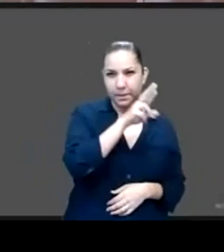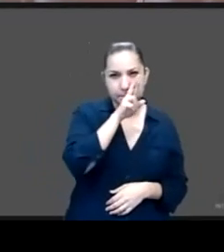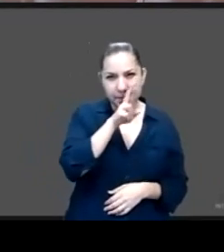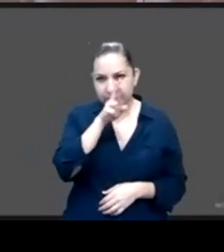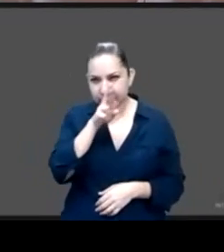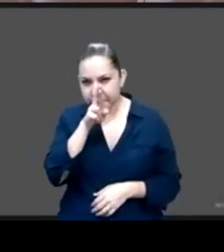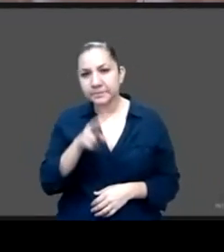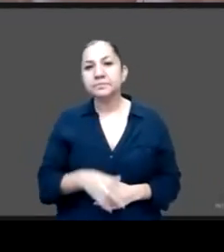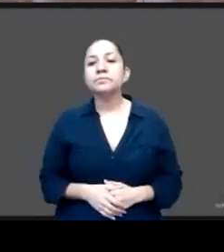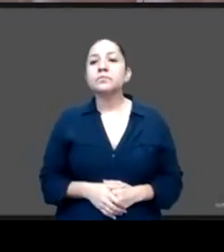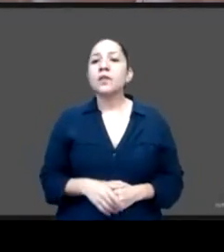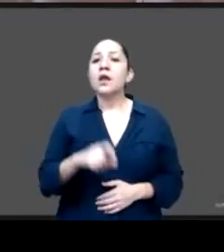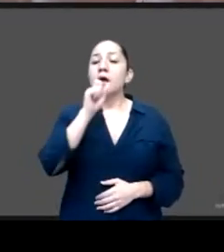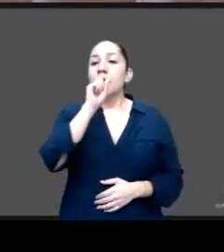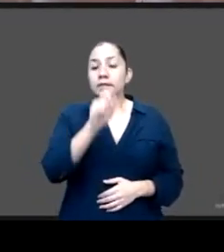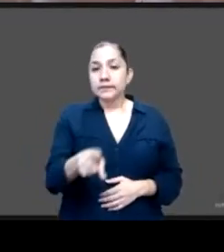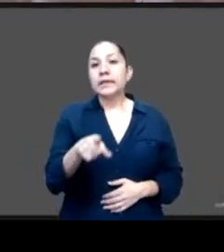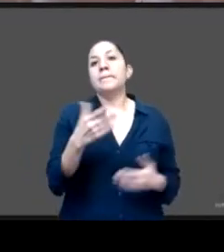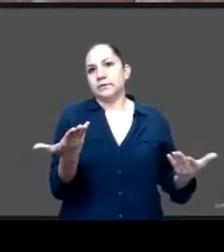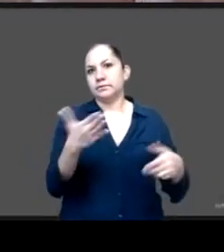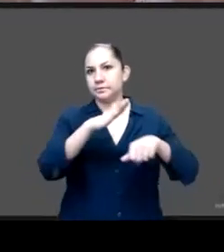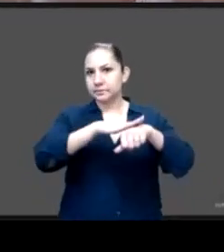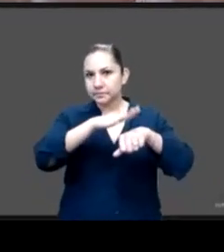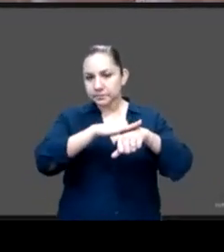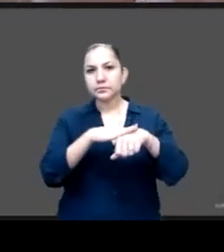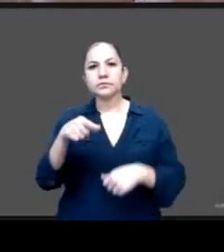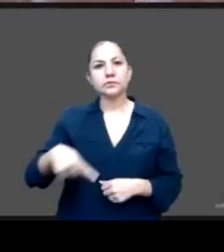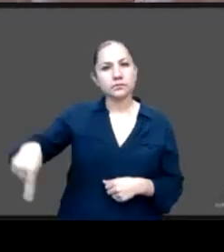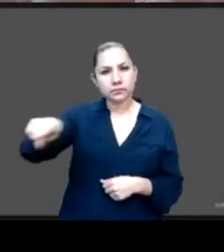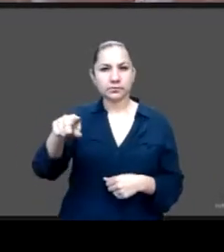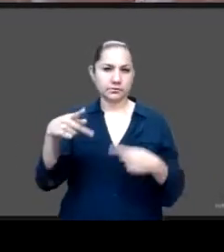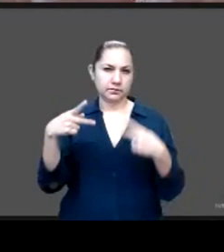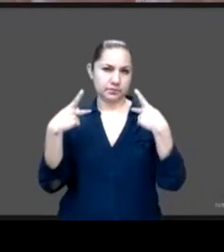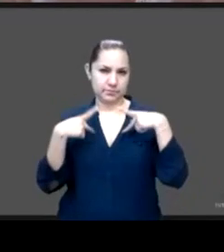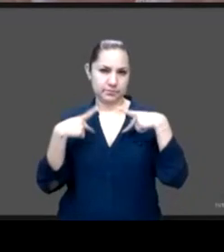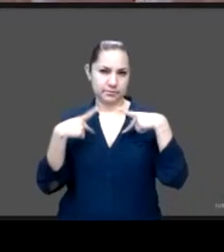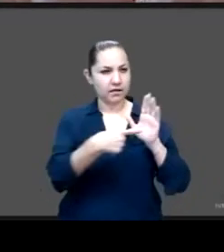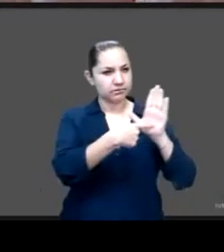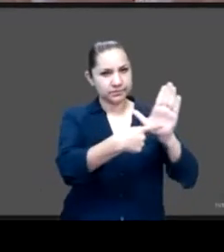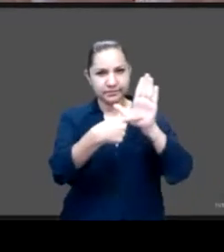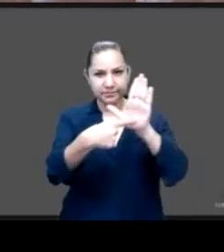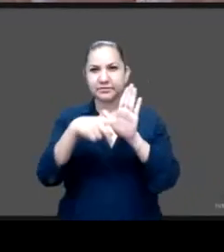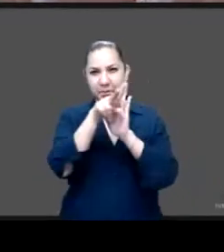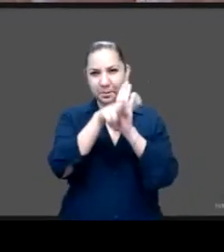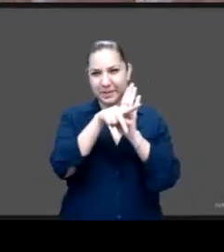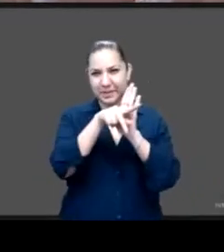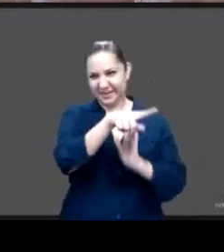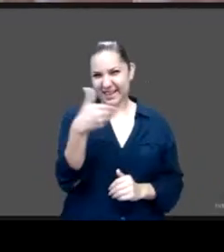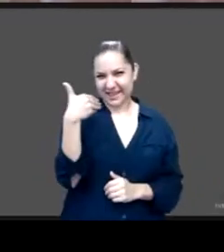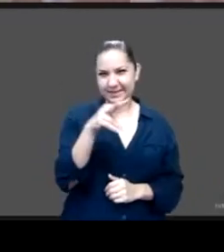interés en las presentaciones que se han realizado en el video, Valeria, que has presentado.